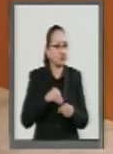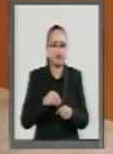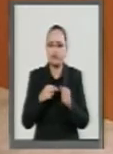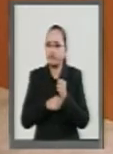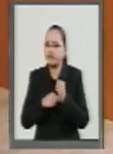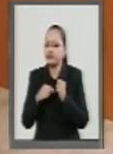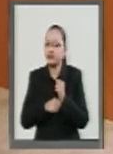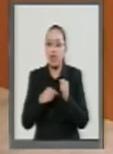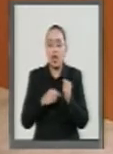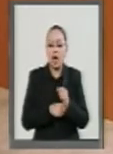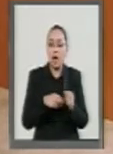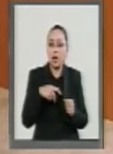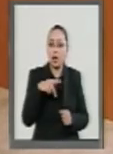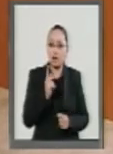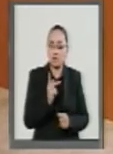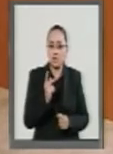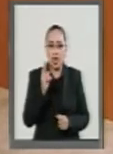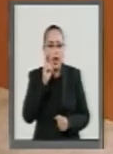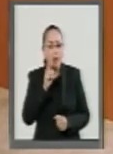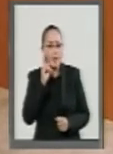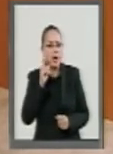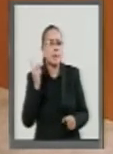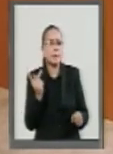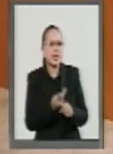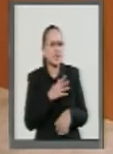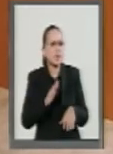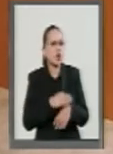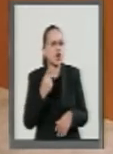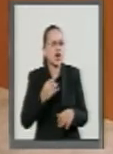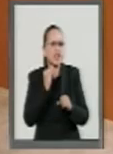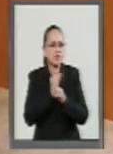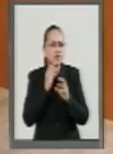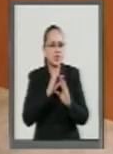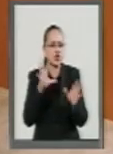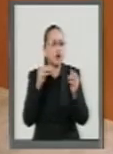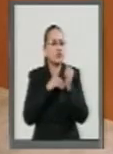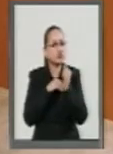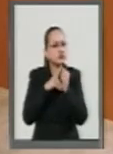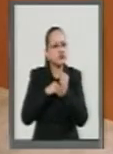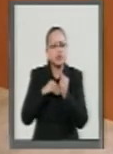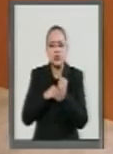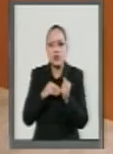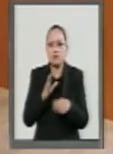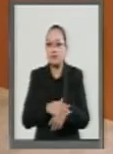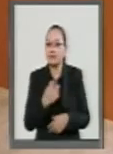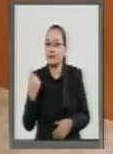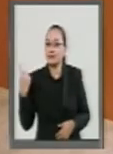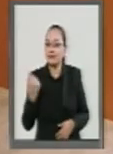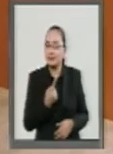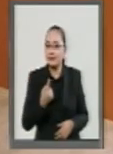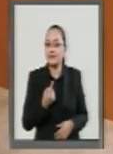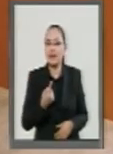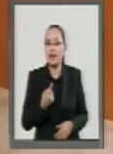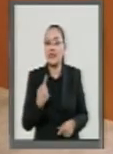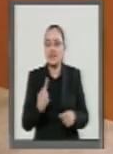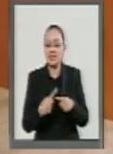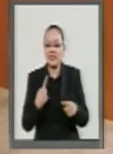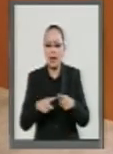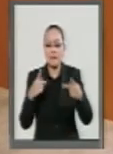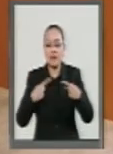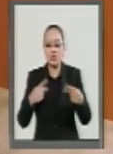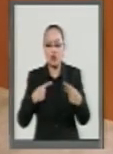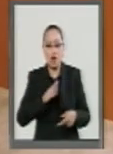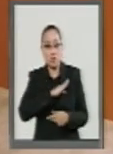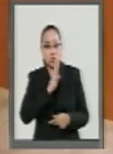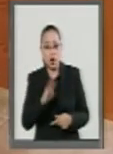Hay que ver cuál es la causa de este ocultamiento de la información y quién lo está haciendo y por qué. Quiénes son los muertos, todos son